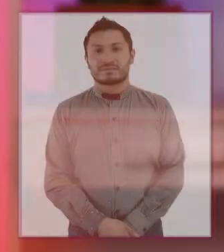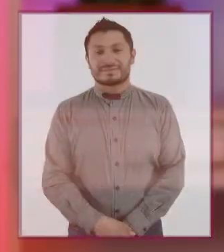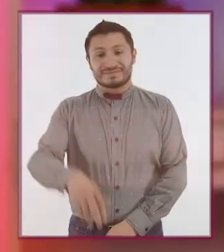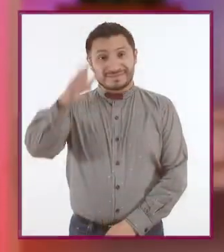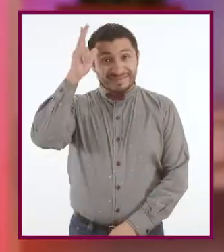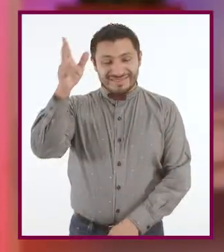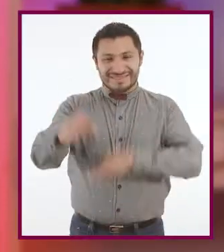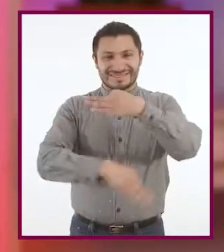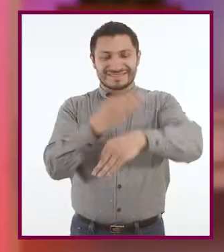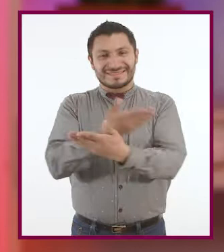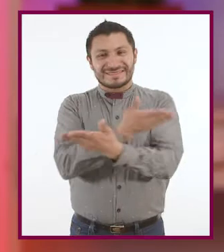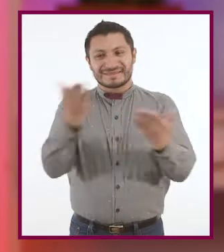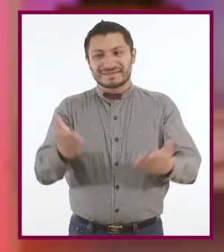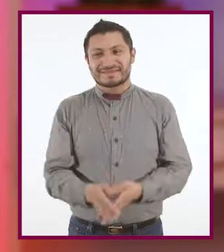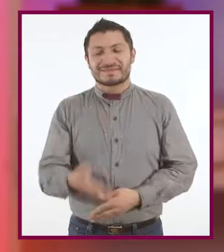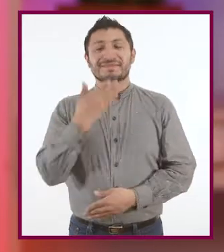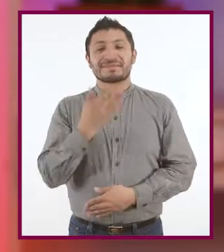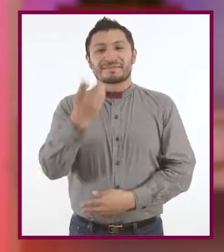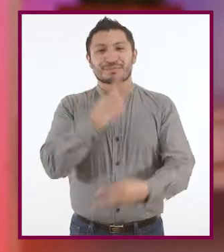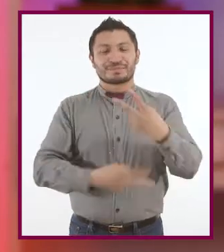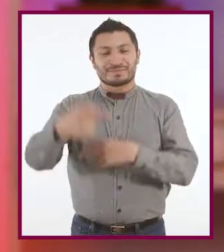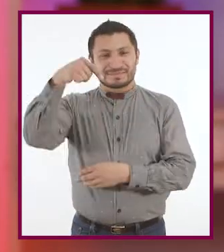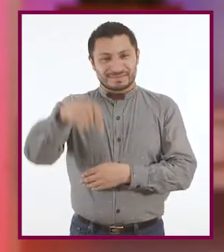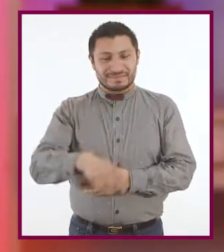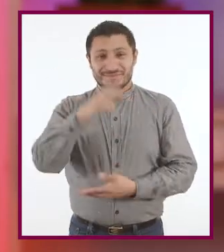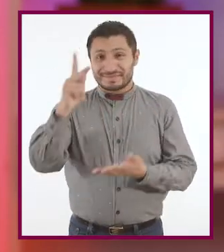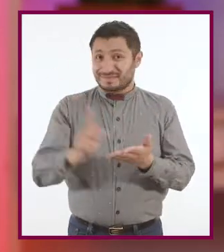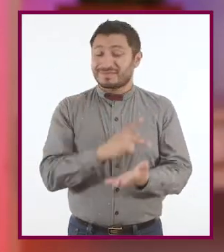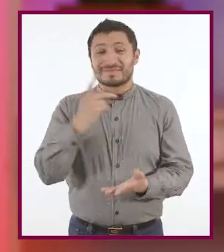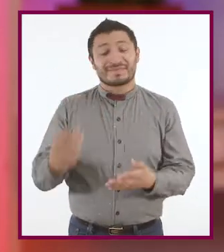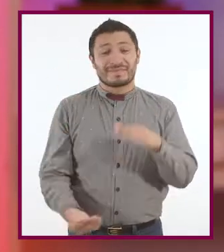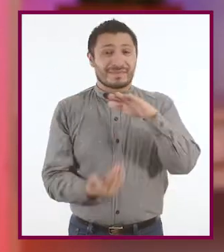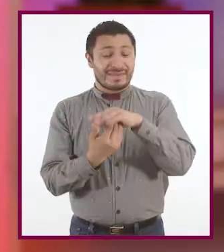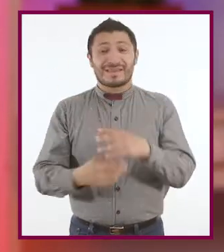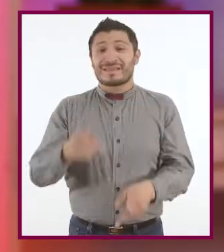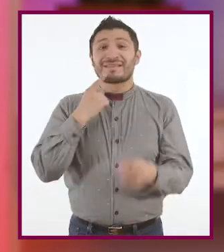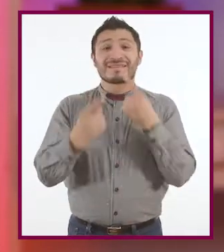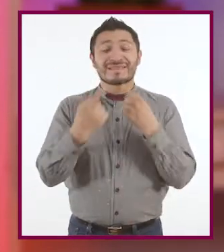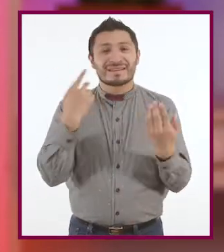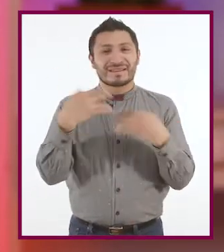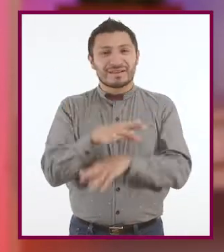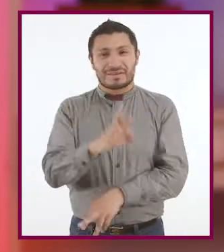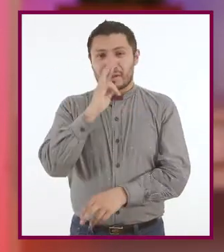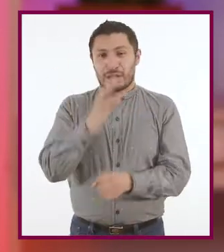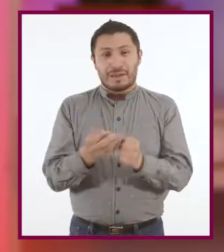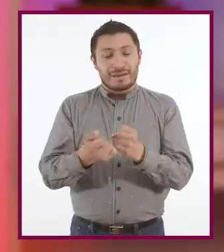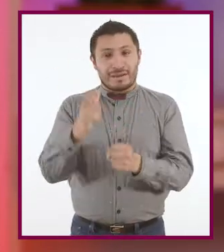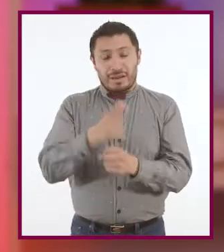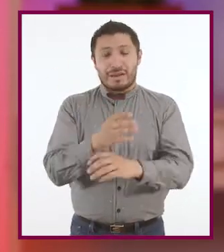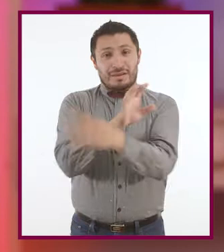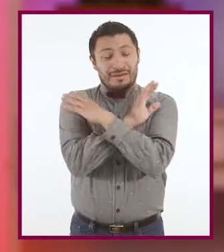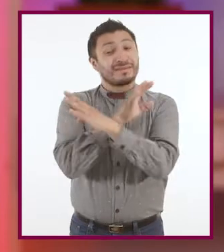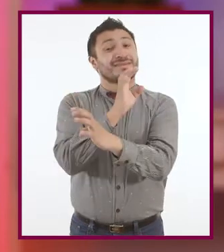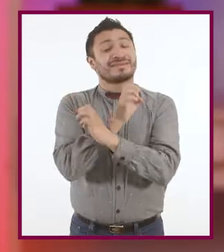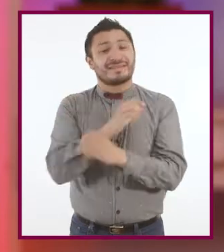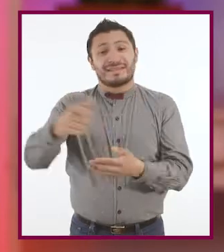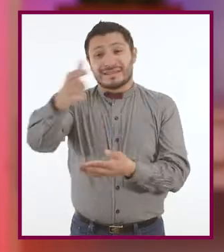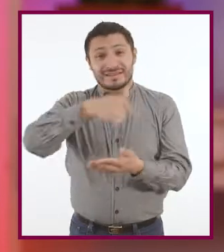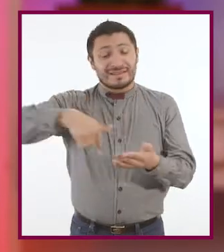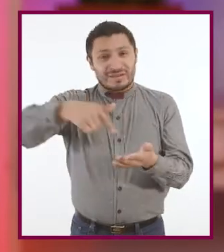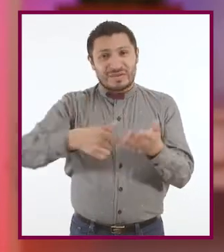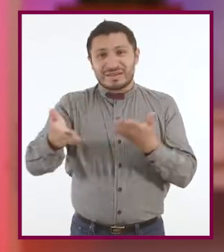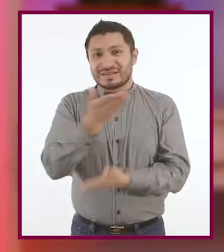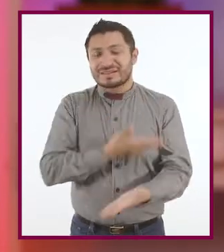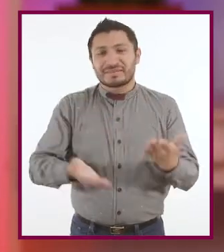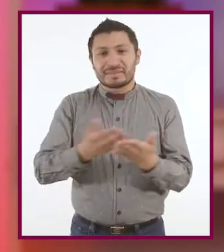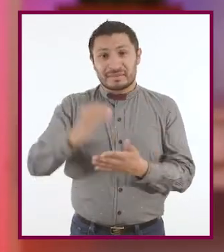Hola a todas y todos. Les do la bienvenida a una más de nuestras mesas de diálogo de responsabilidad social, cívica y ética. Un espacio para